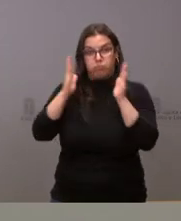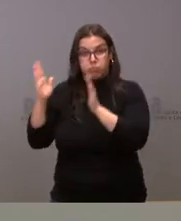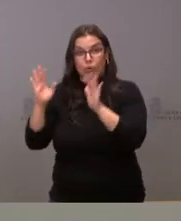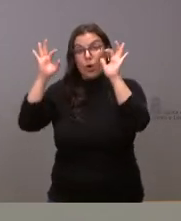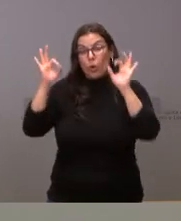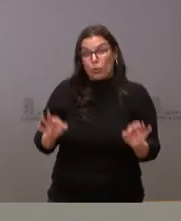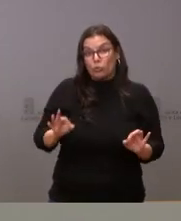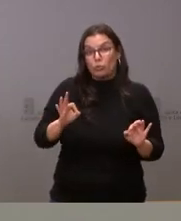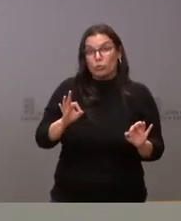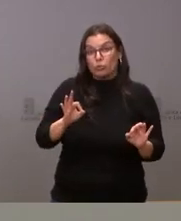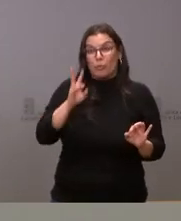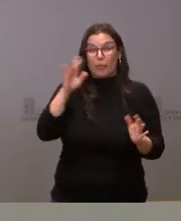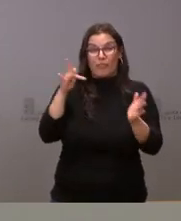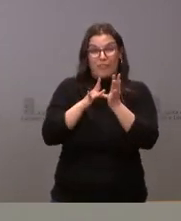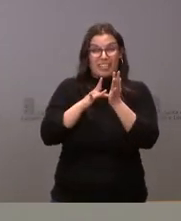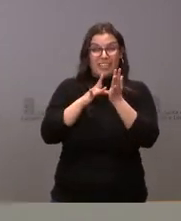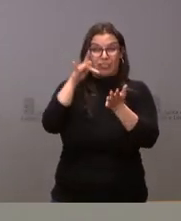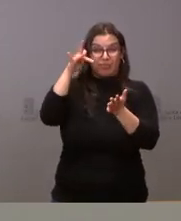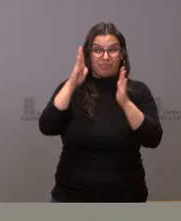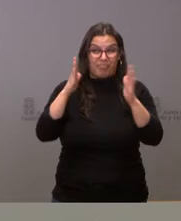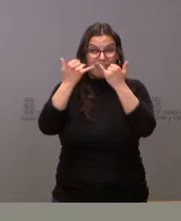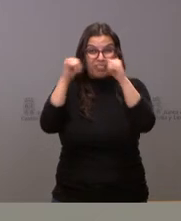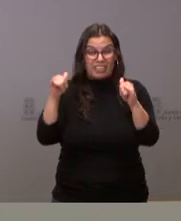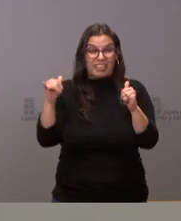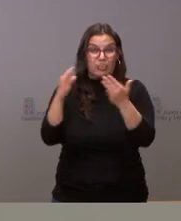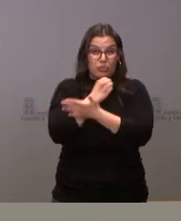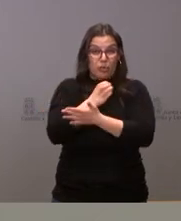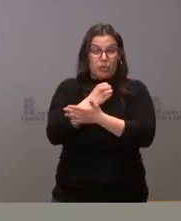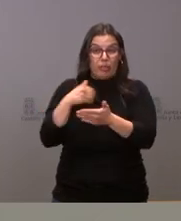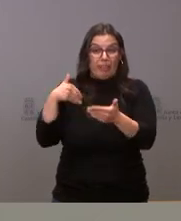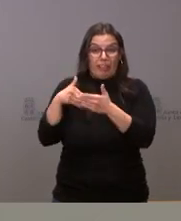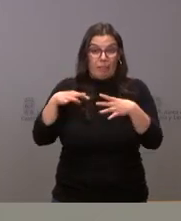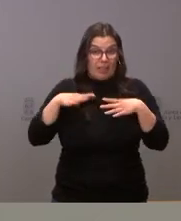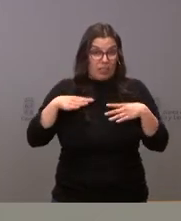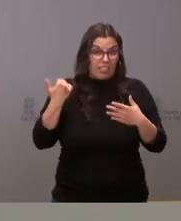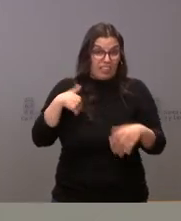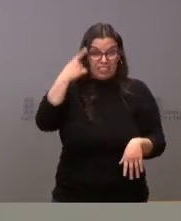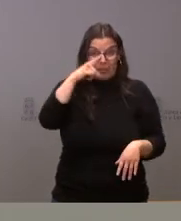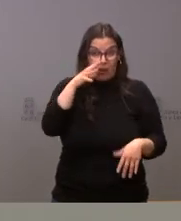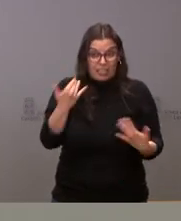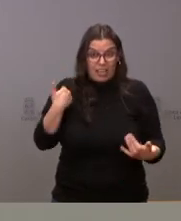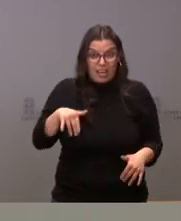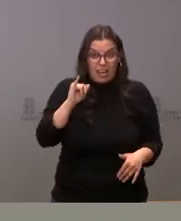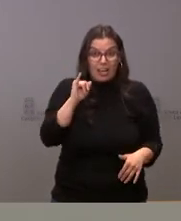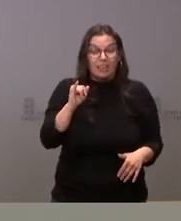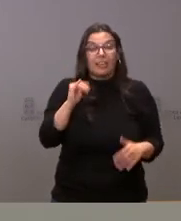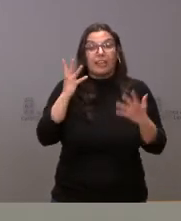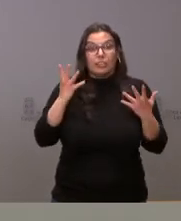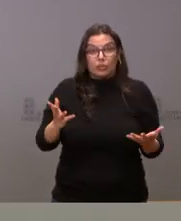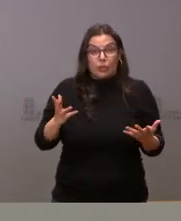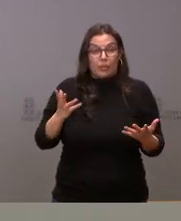los momentos de fechas en los que esto se produce, que incluso ya estamos en las vacaciones escolares, como ustedes saben, el momento